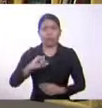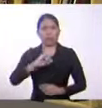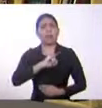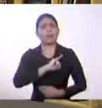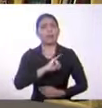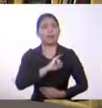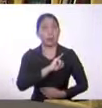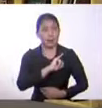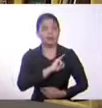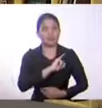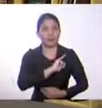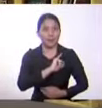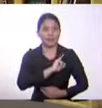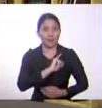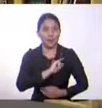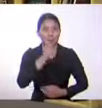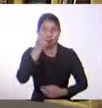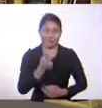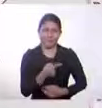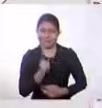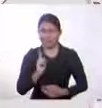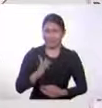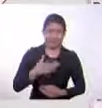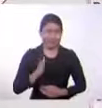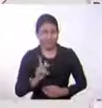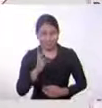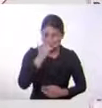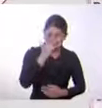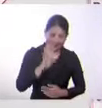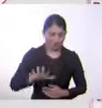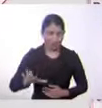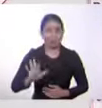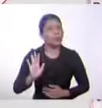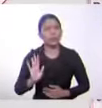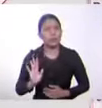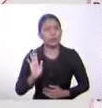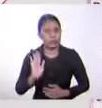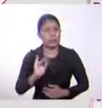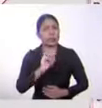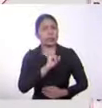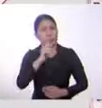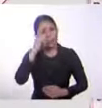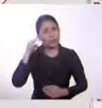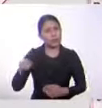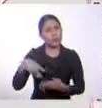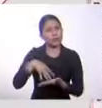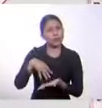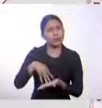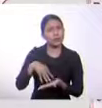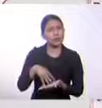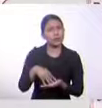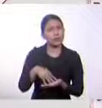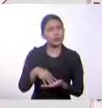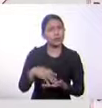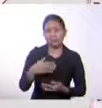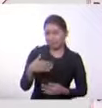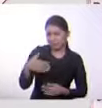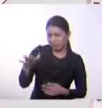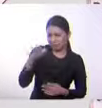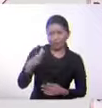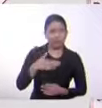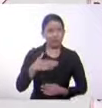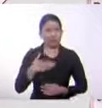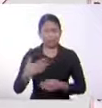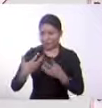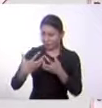muchas veces se desconoce o se va perdiendo y nosotros creemos que estos pueblos son unos que están allá y nosotros somos